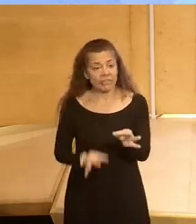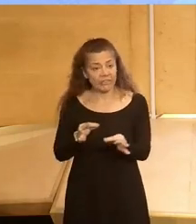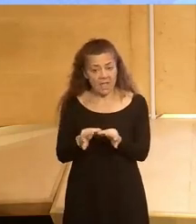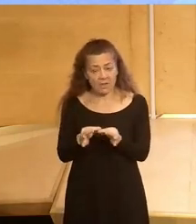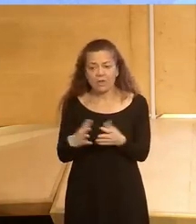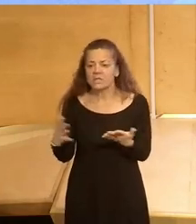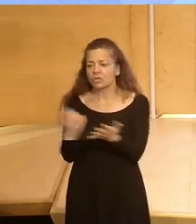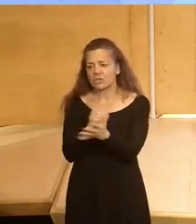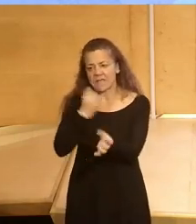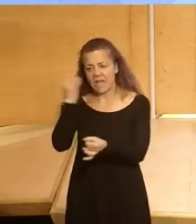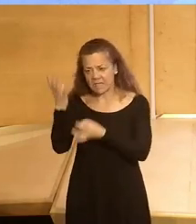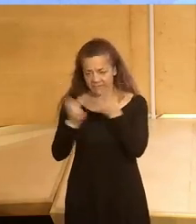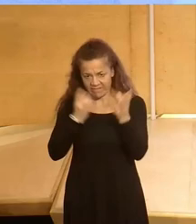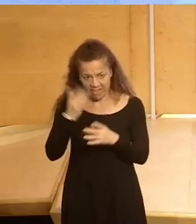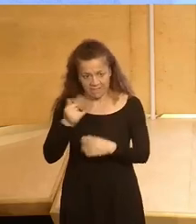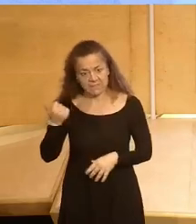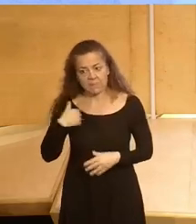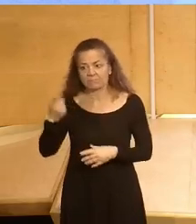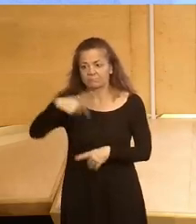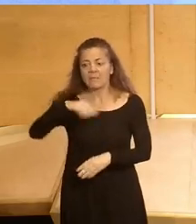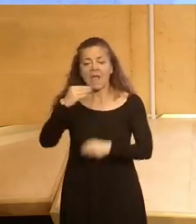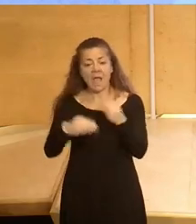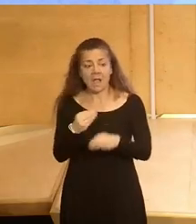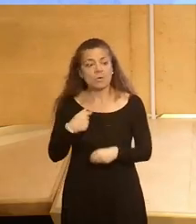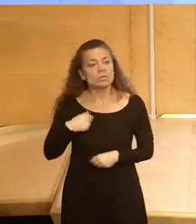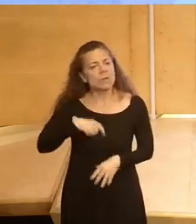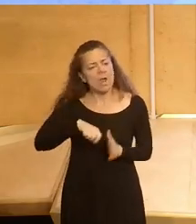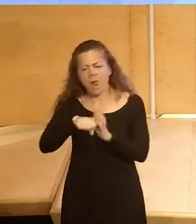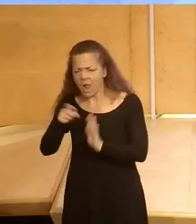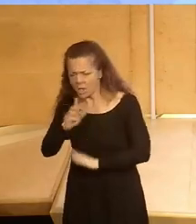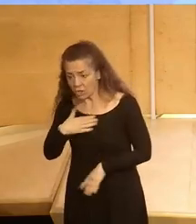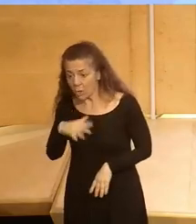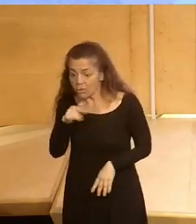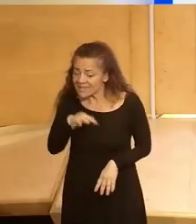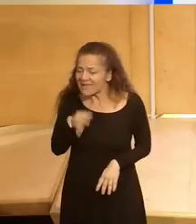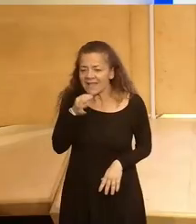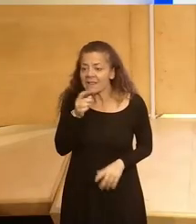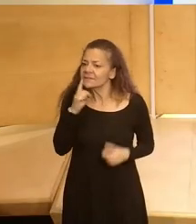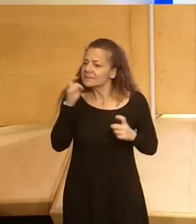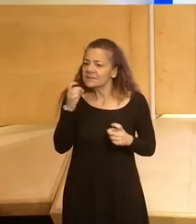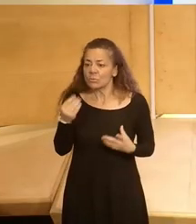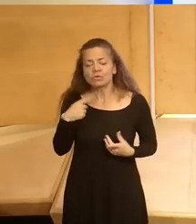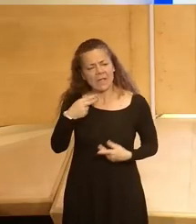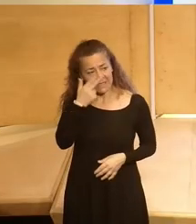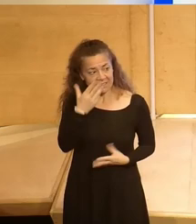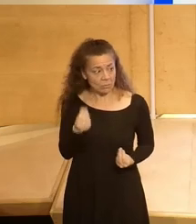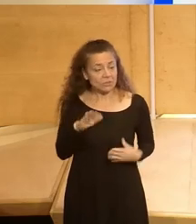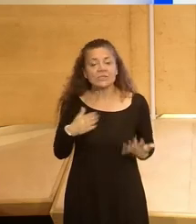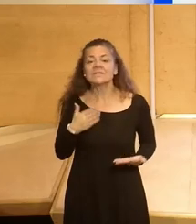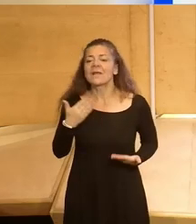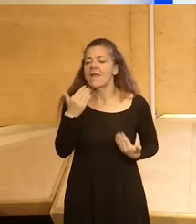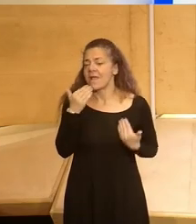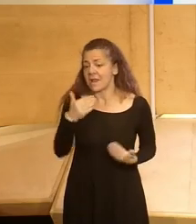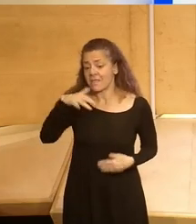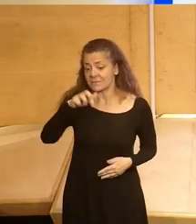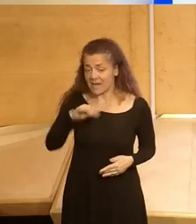el resto de actividades que llevemos a cabo. Y no me quiero entretener más porque tenemos una tarde muy intensa y muy interesante por delante. Así que, gracias, María.